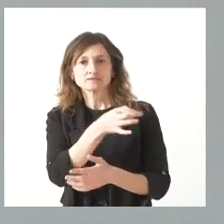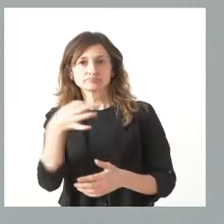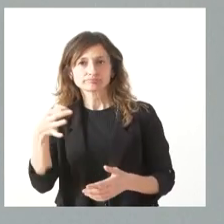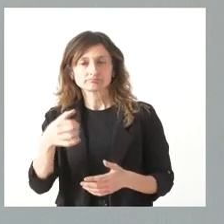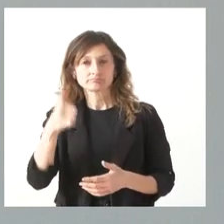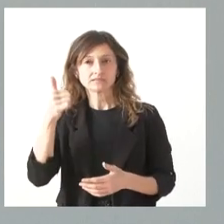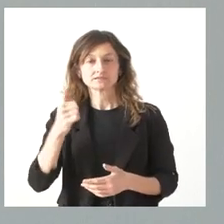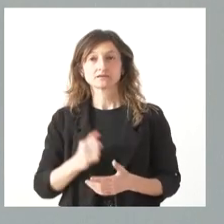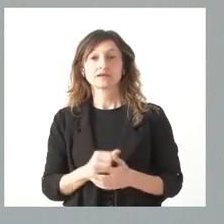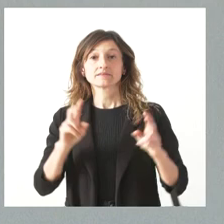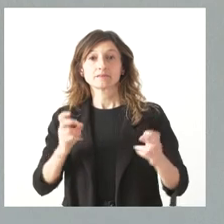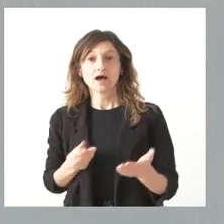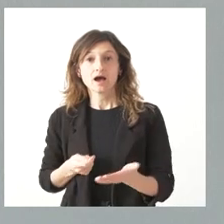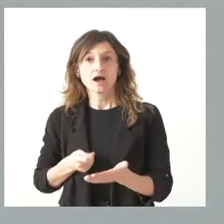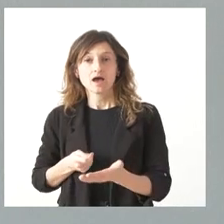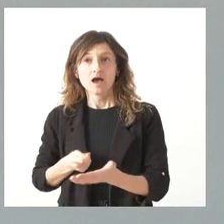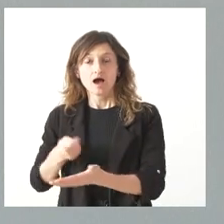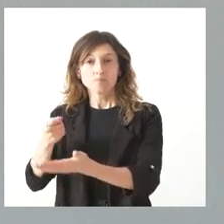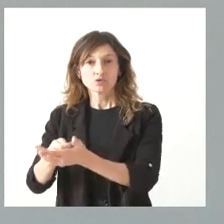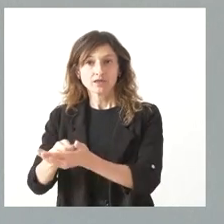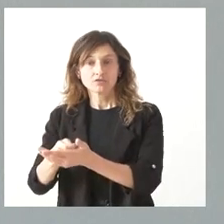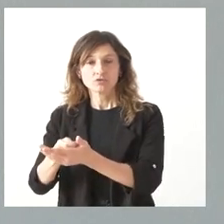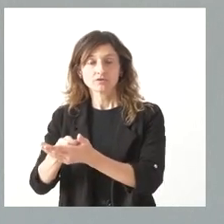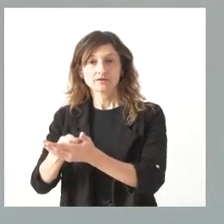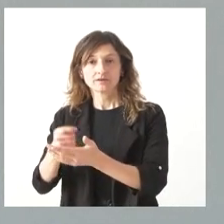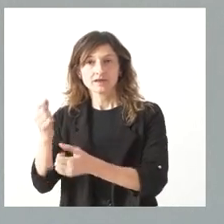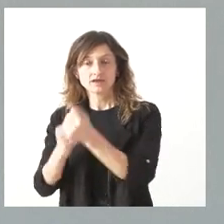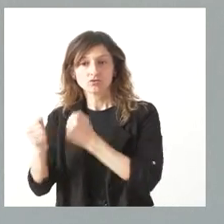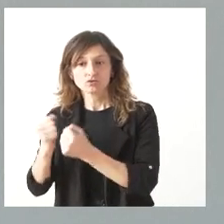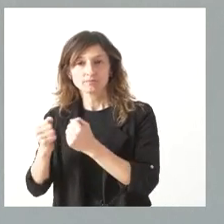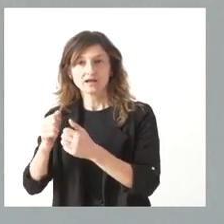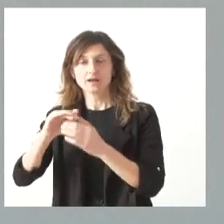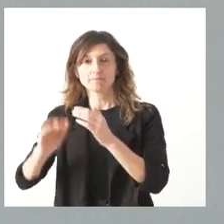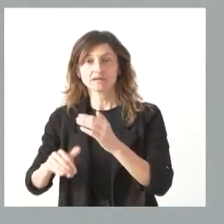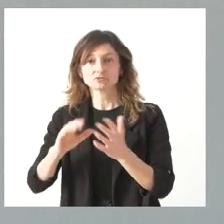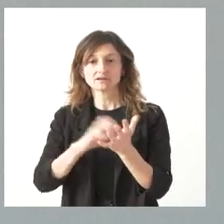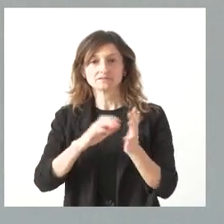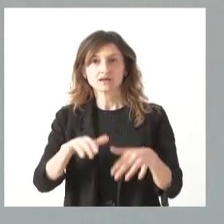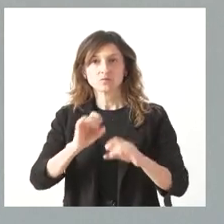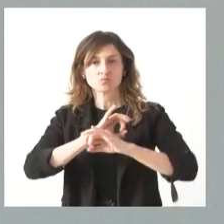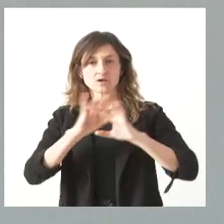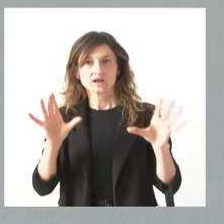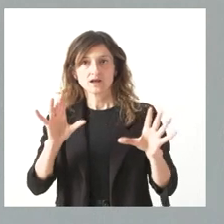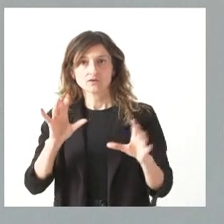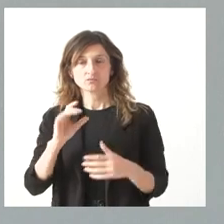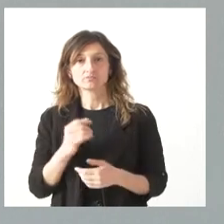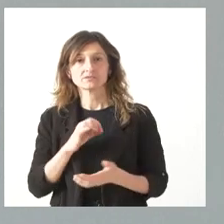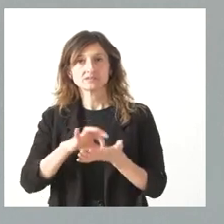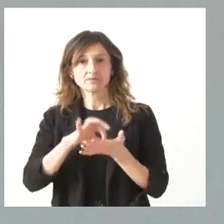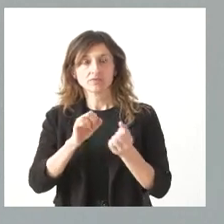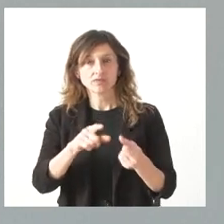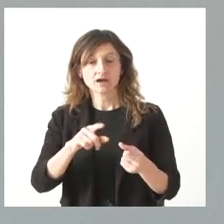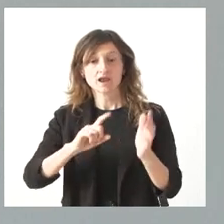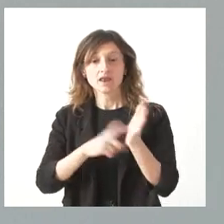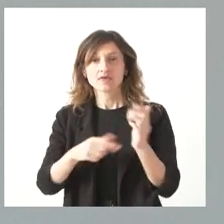la aportación económica siempre es subsidiaria respecto de los servicios profesionales. En Castilla lo tenemos muy claro y, de hecho, incluso la propia ley de